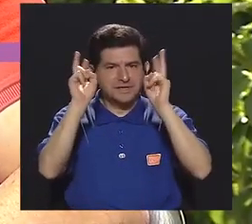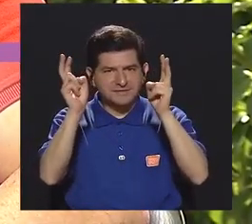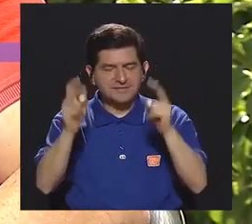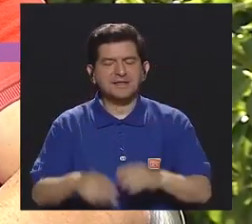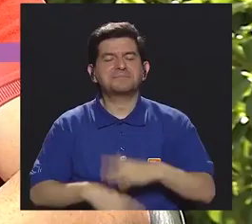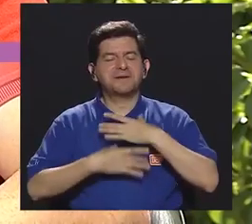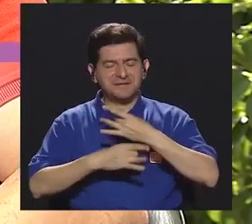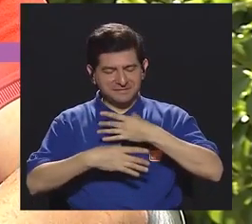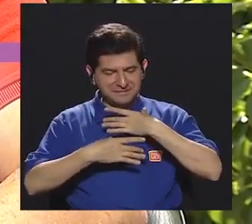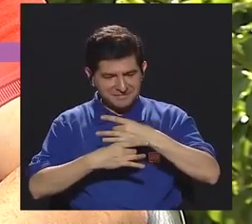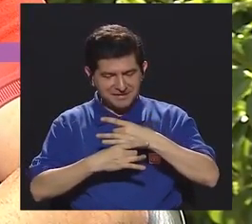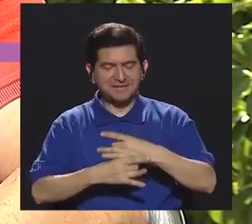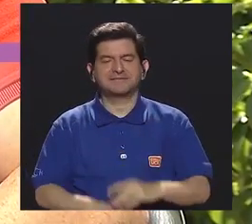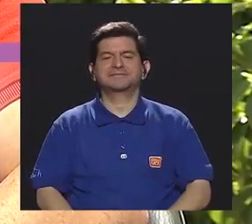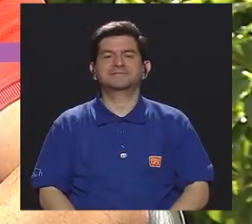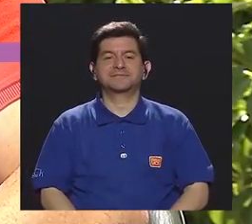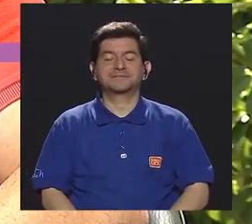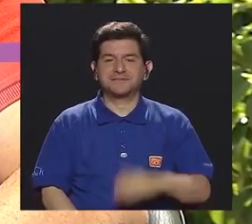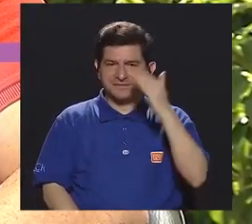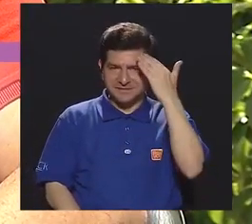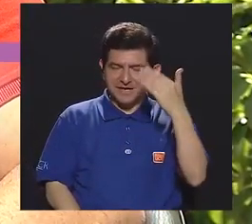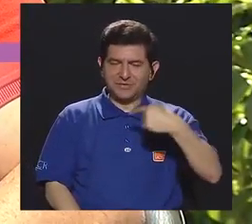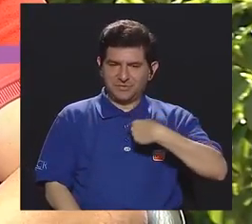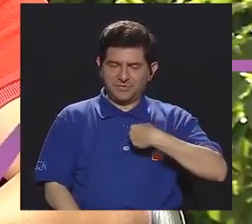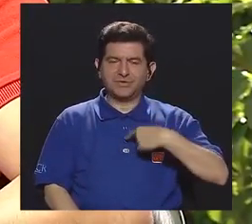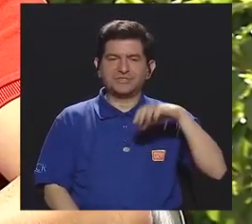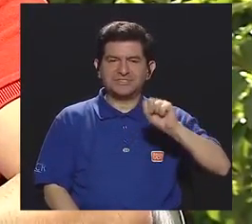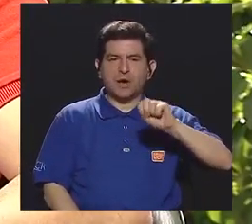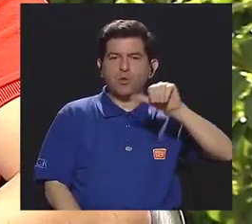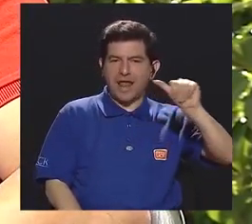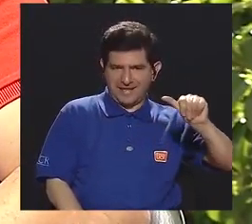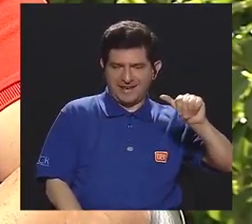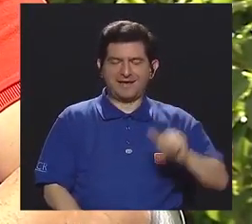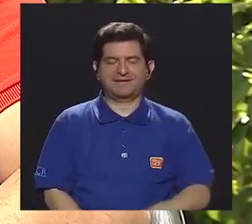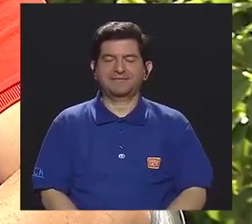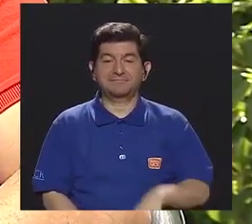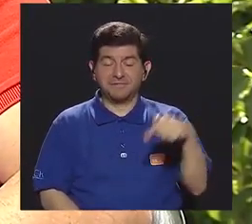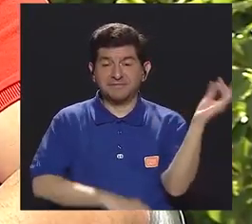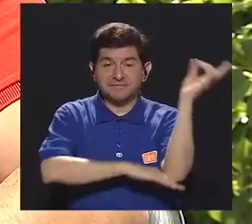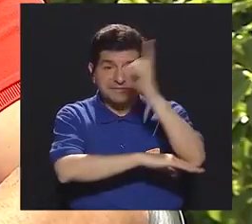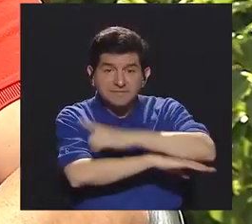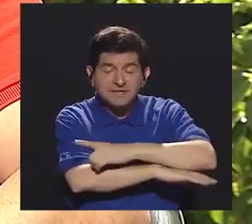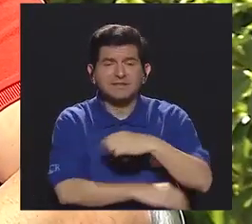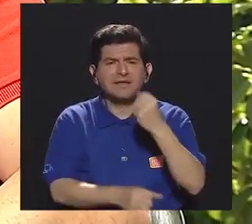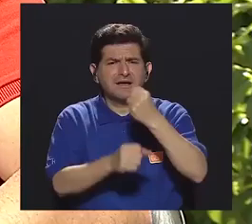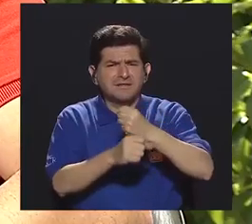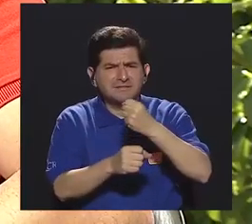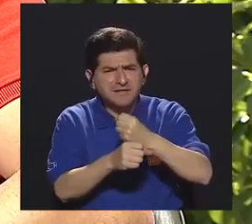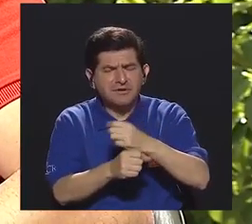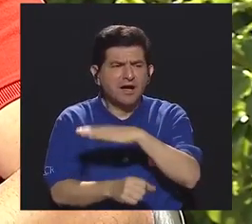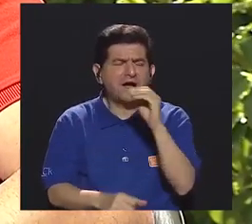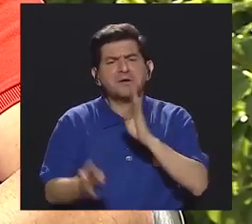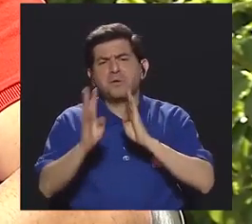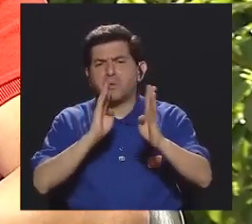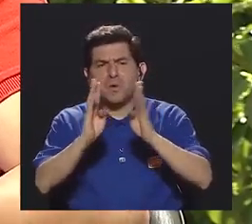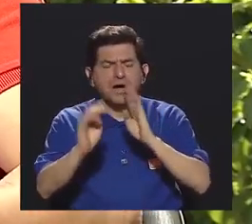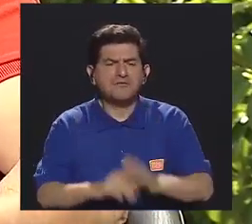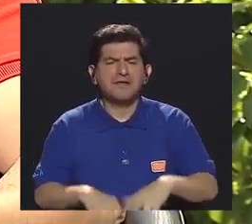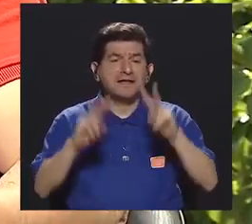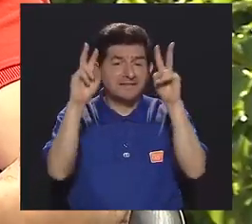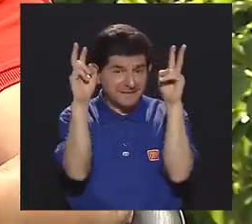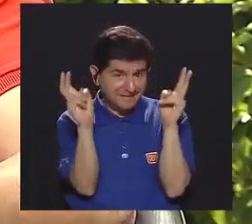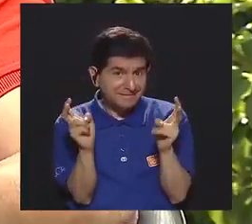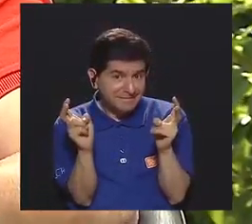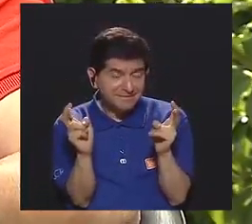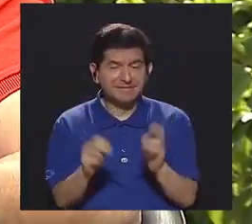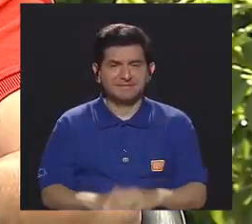con ustedes temas que sean de su interés y agrado. Les saluda a su servidor Saúl Aguilar. Y para el día de hoy vamos a trabajar o vamos a